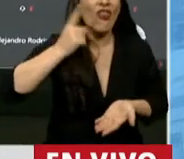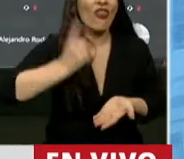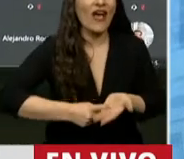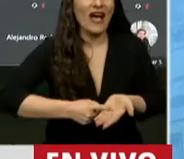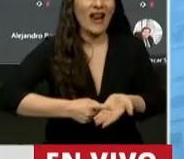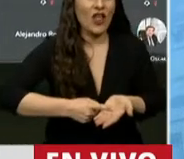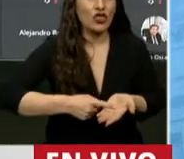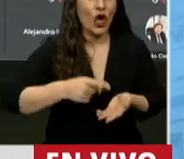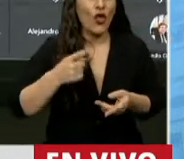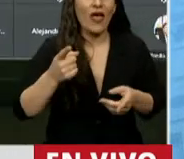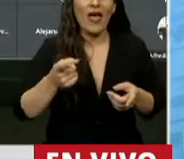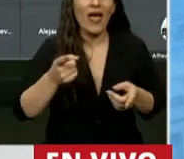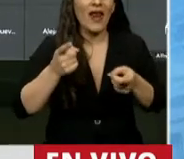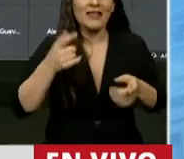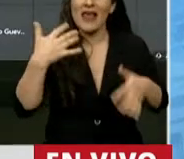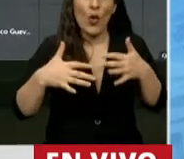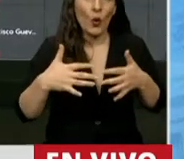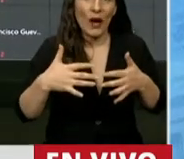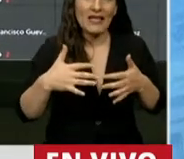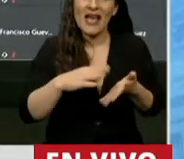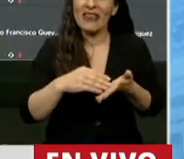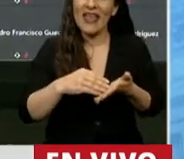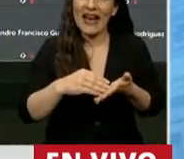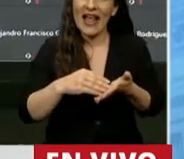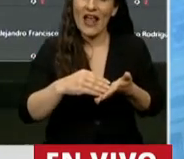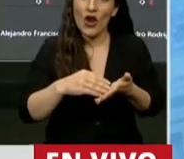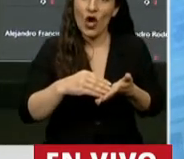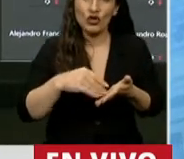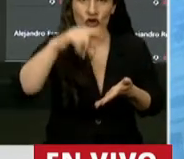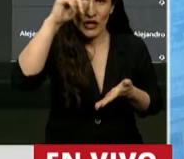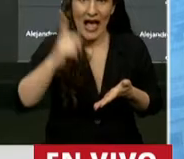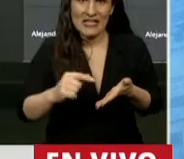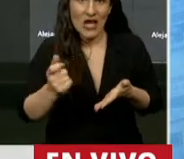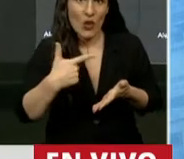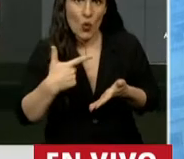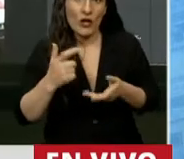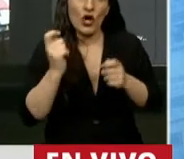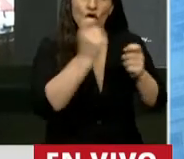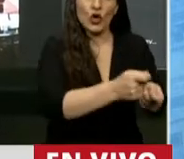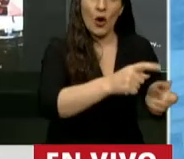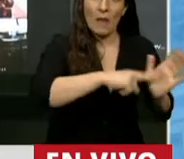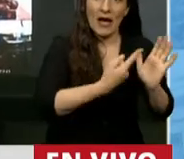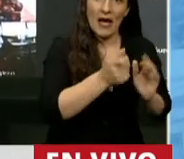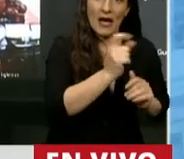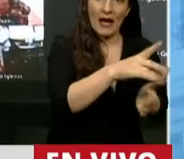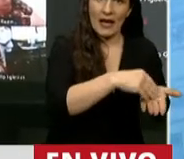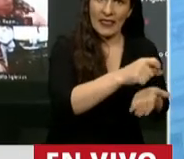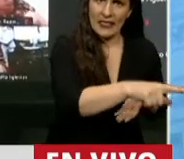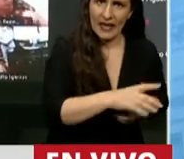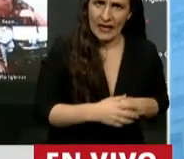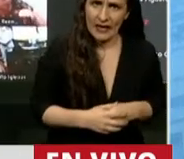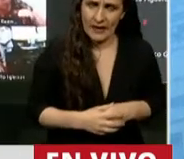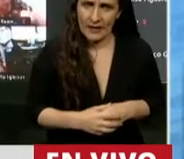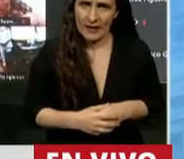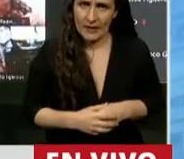necesidad y urgencia que transfirieron terrenos de la Nación a la Cava, a la Ciudad Autónoma